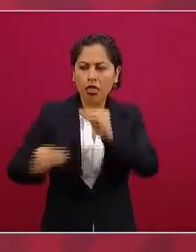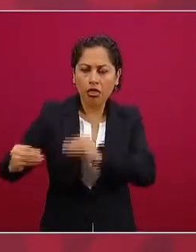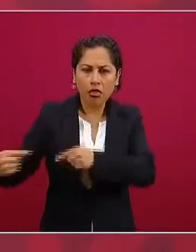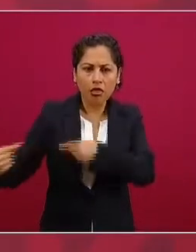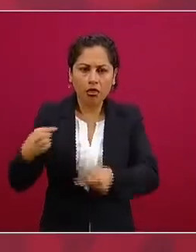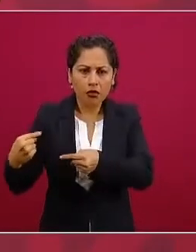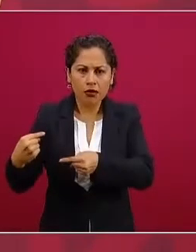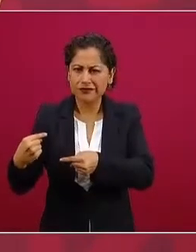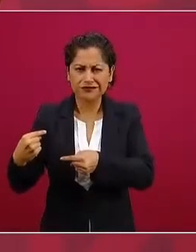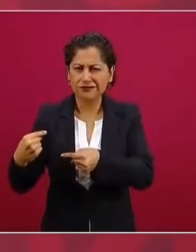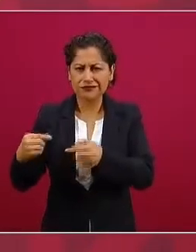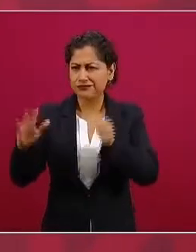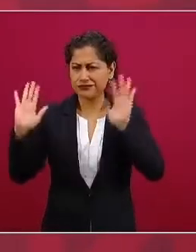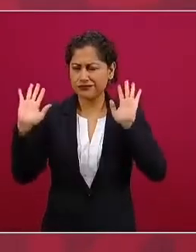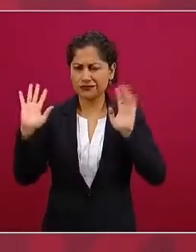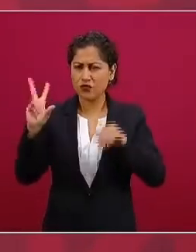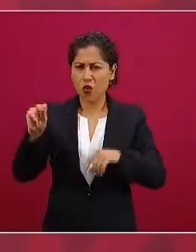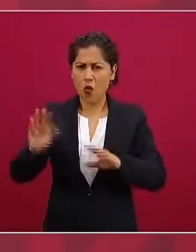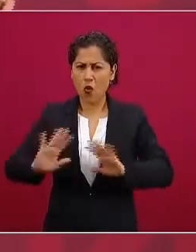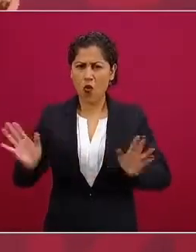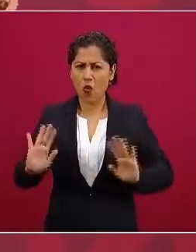es amor y paz